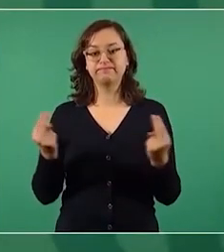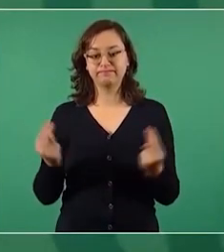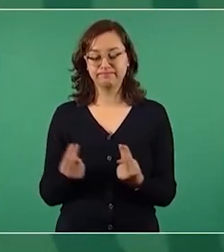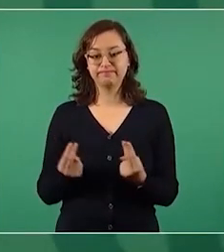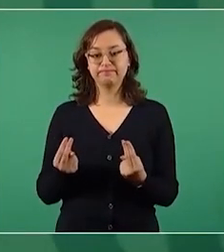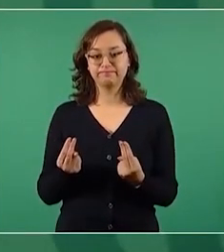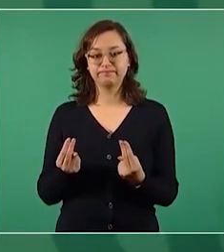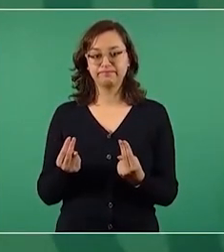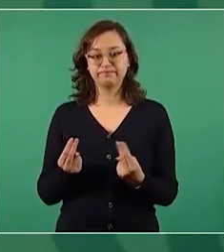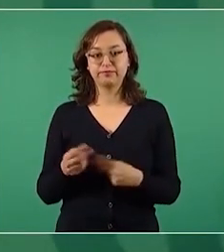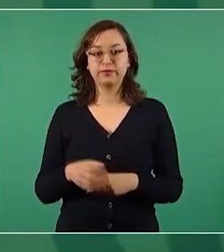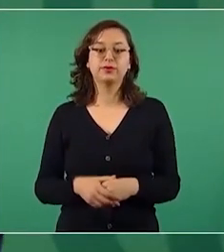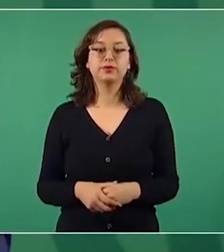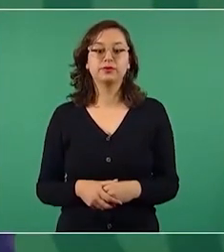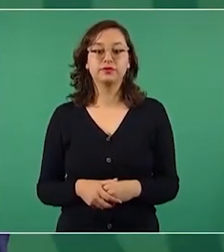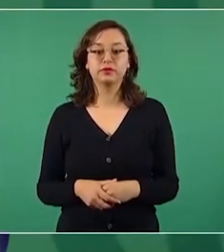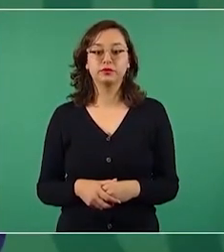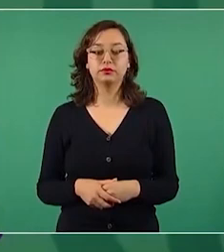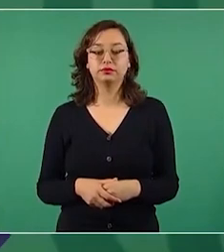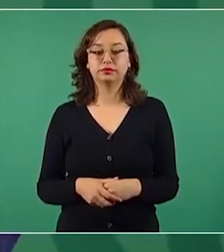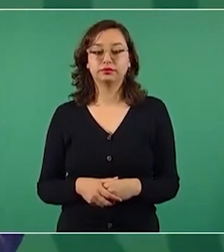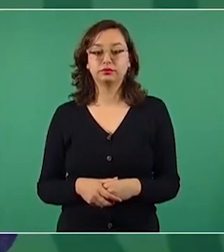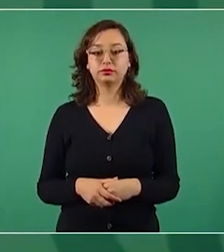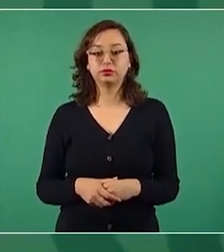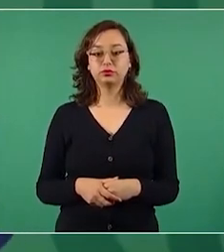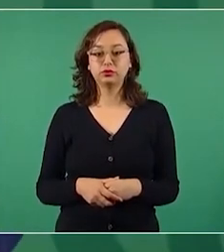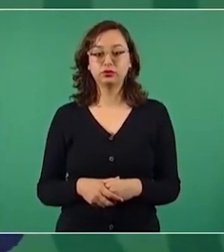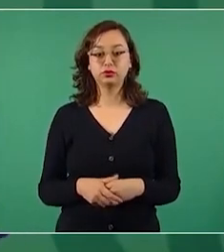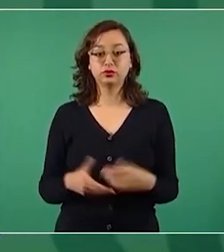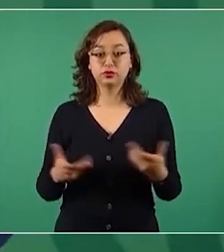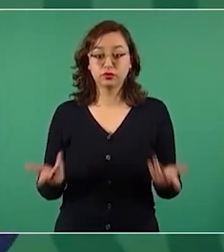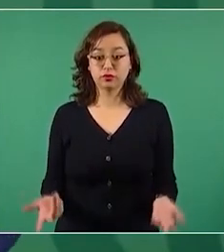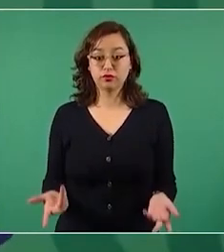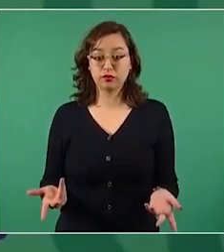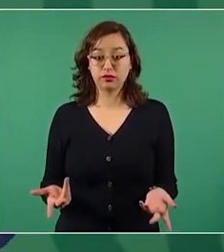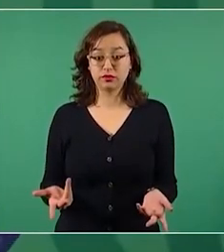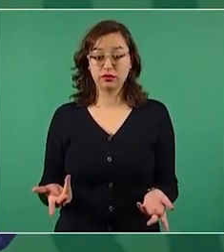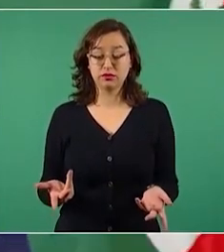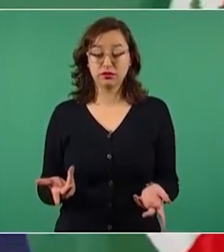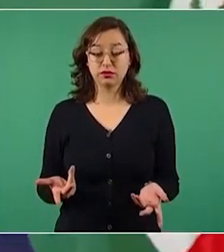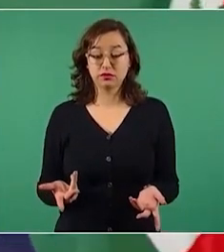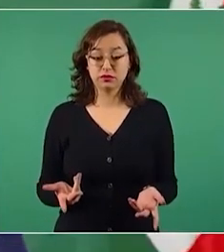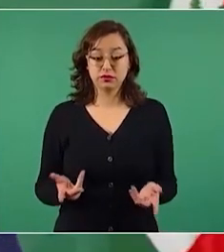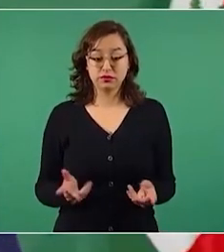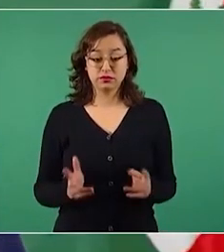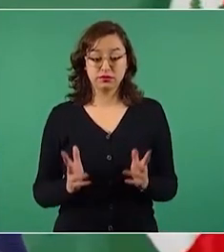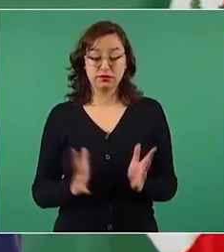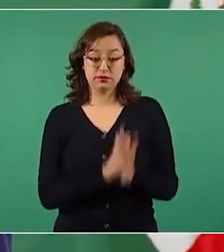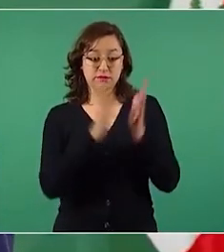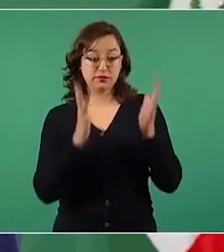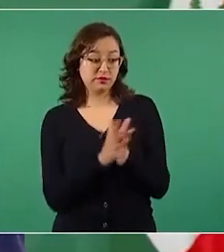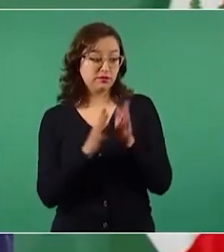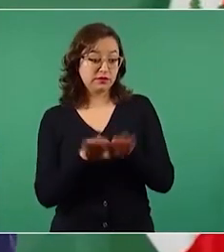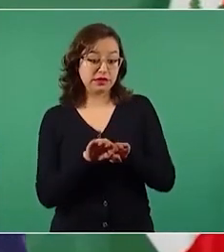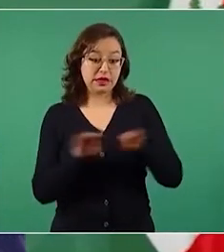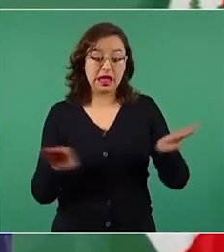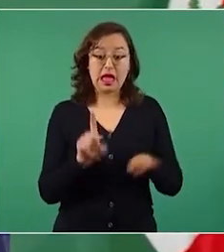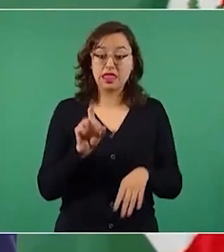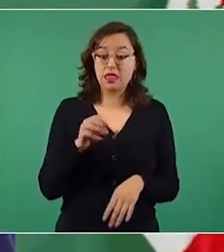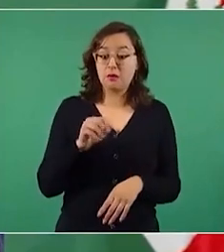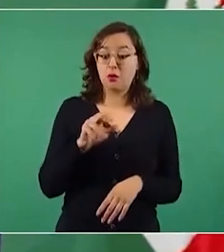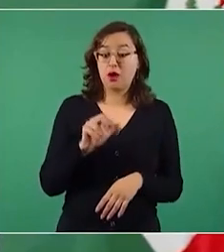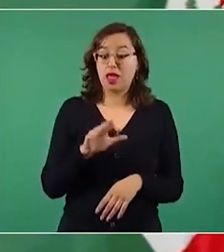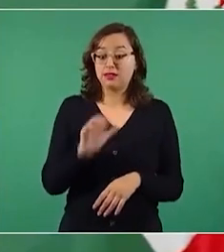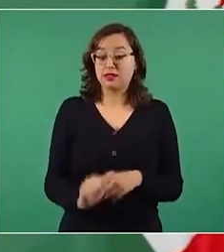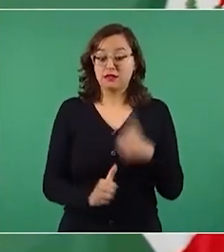y que lo que hemos avanzado en democracia ha sido por el